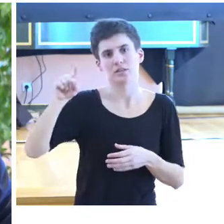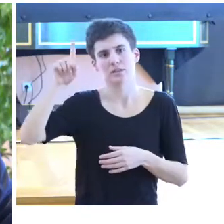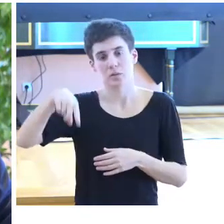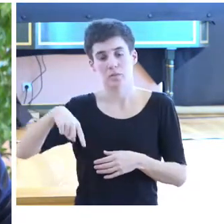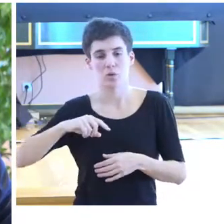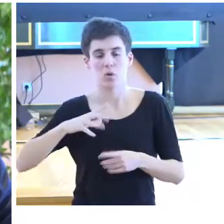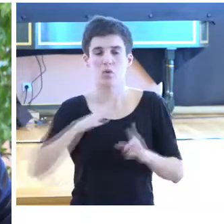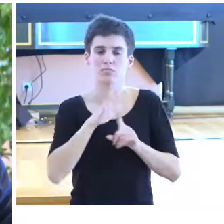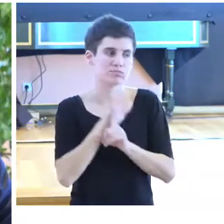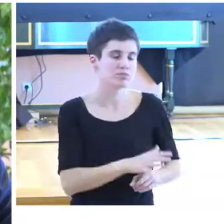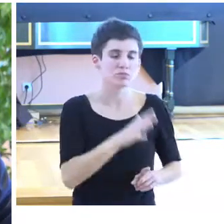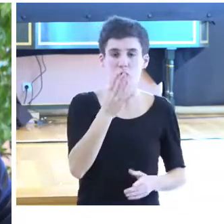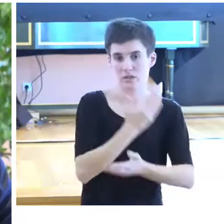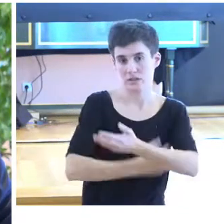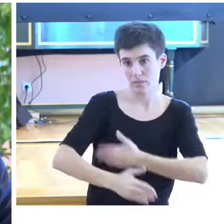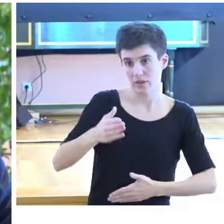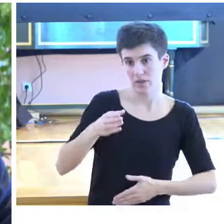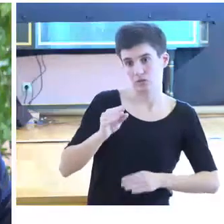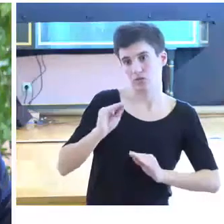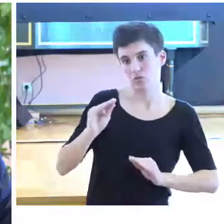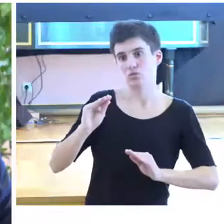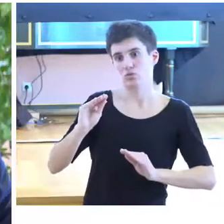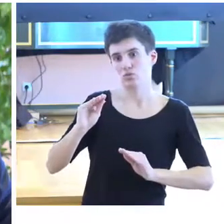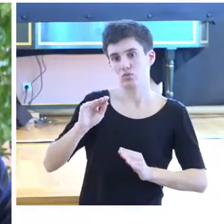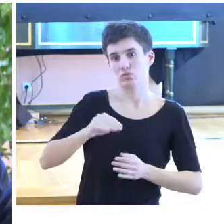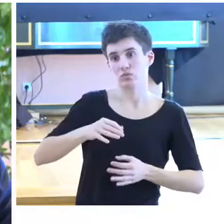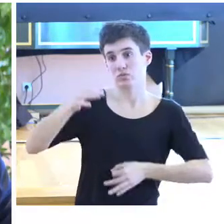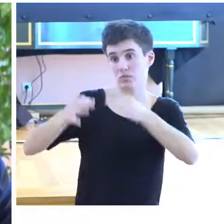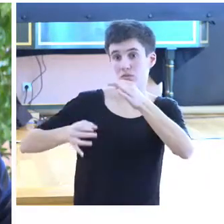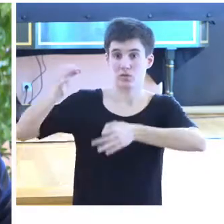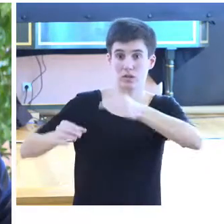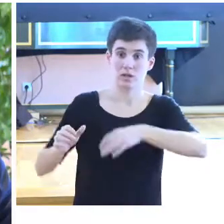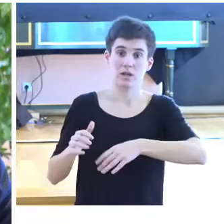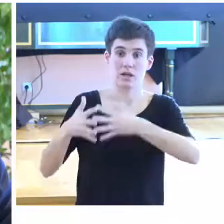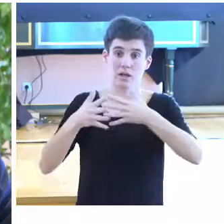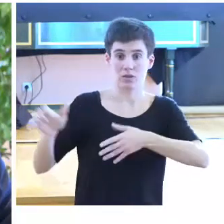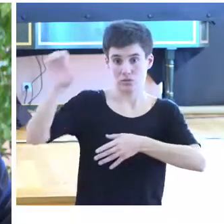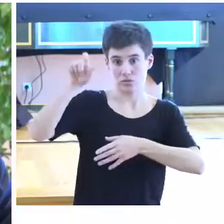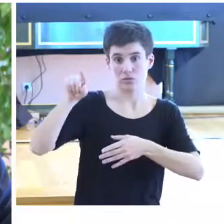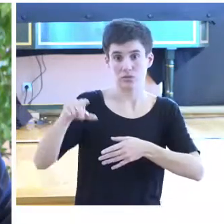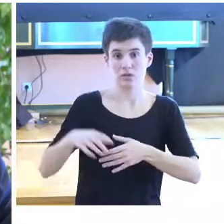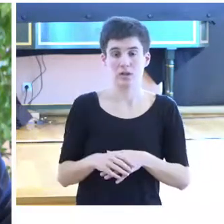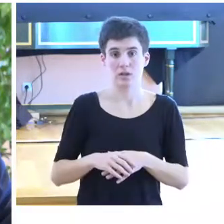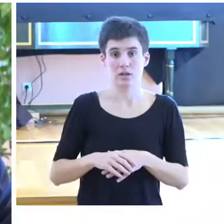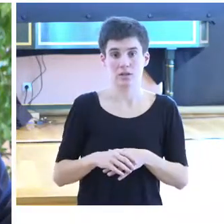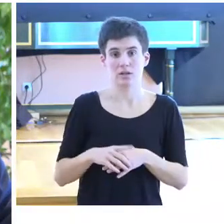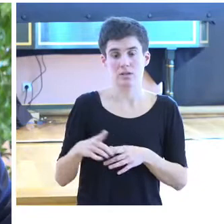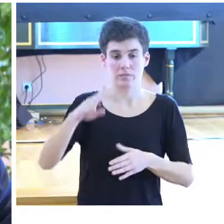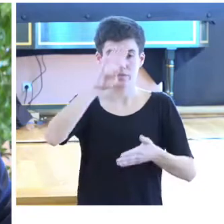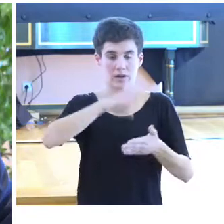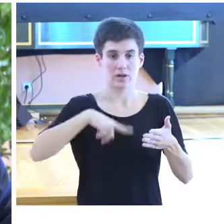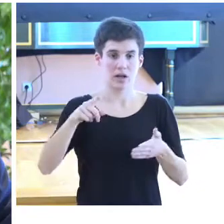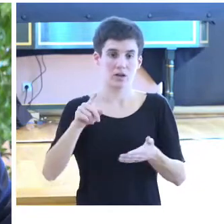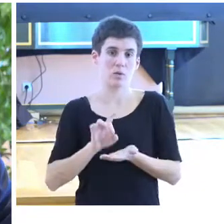razón de discapacidad y se está evaluando su caso en Naciones Unidas, porque trabajaba en la Guardia Urbana de Barcelona y fue